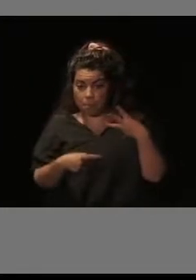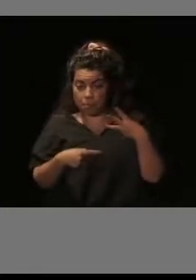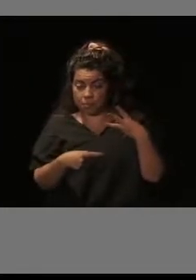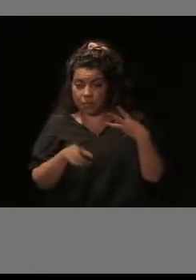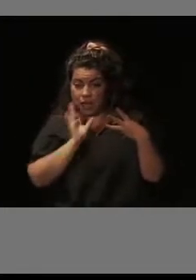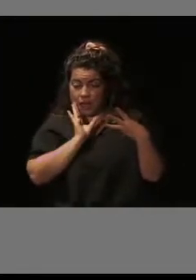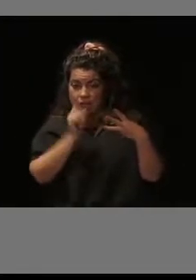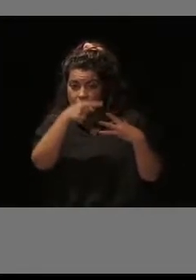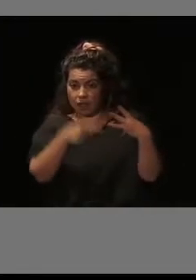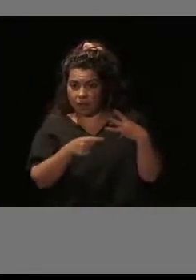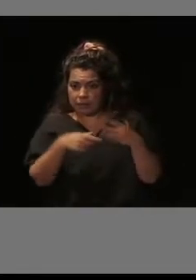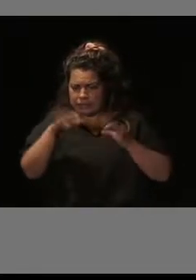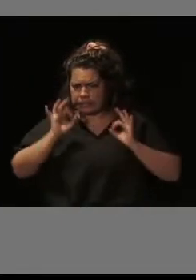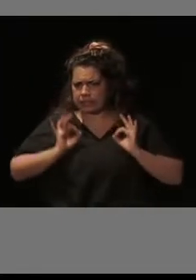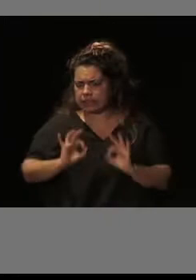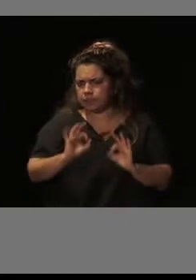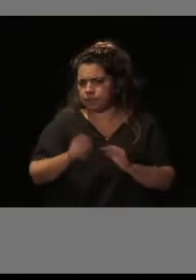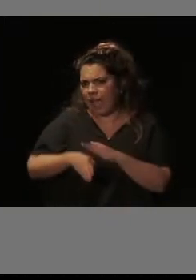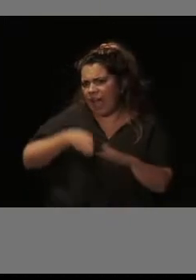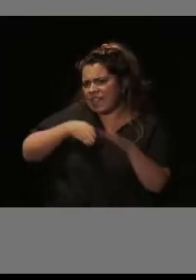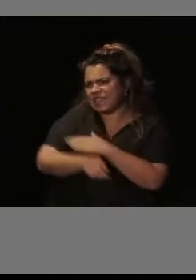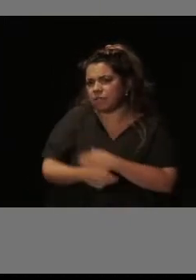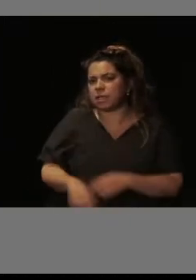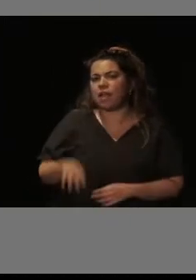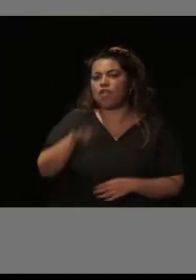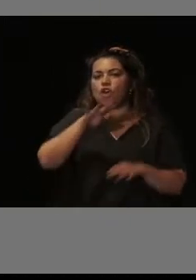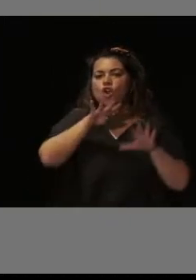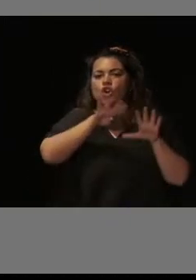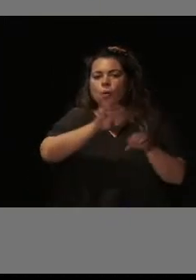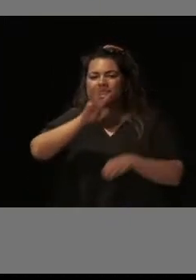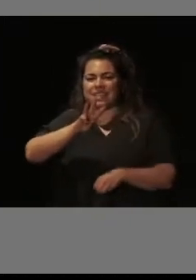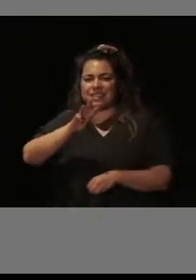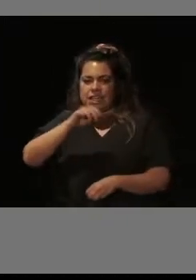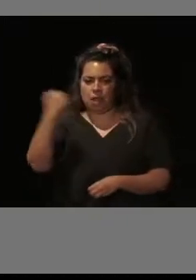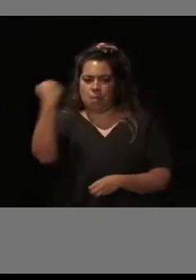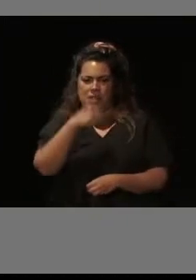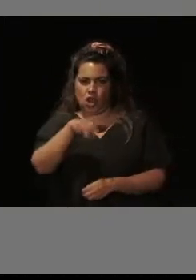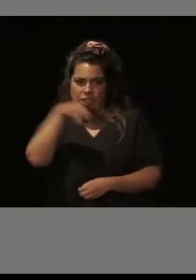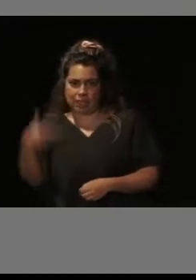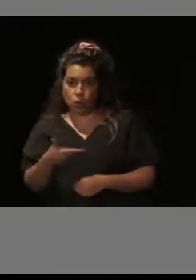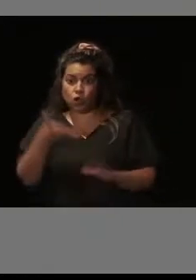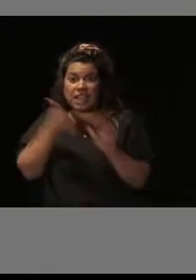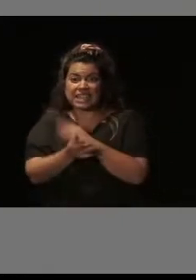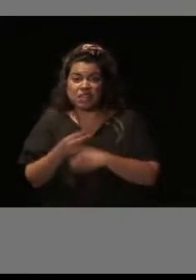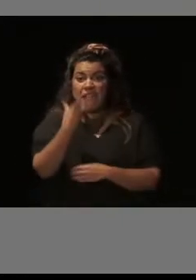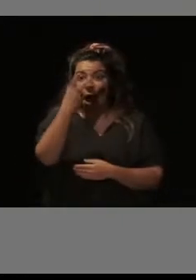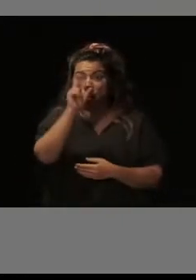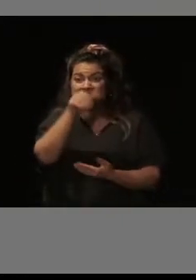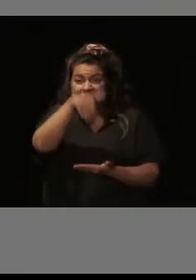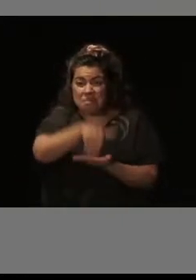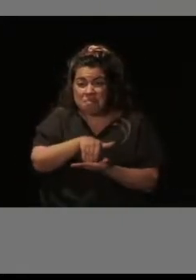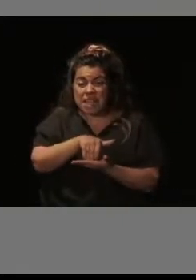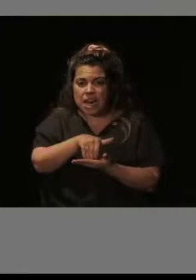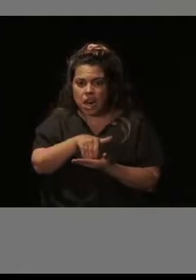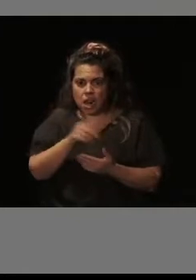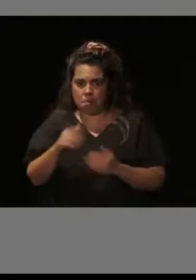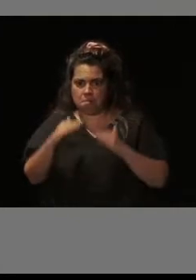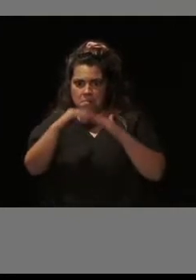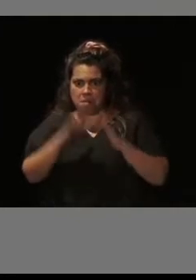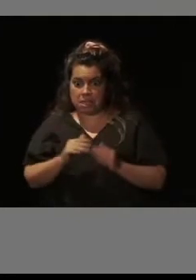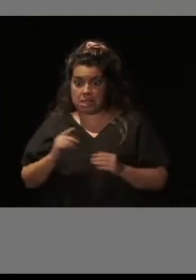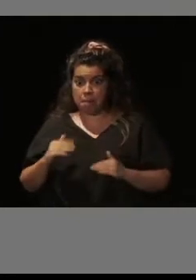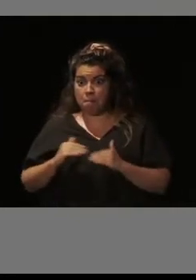concretamente accesibilidad han sido 93. Esto quiere decir que más de 20.000 viviendas han mejorado su